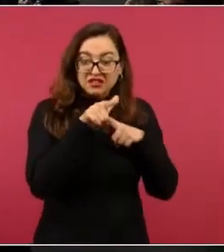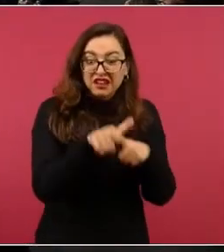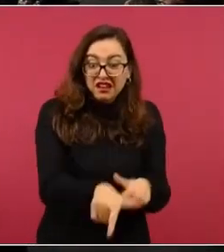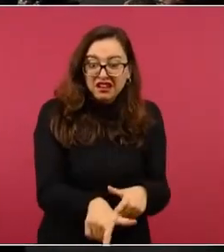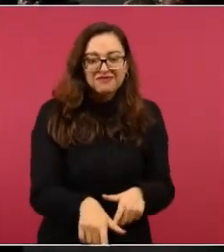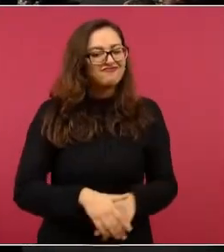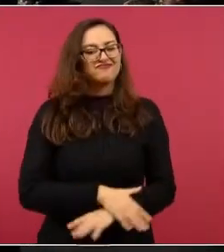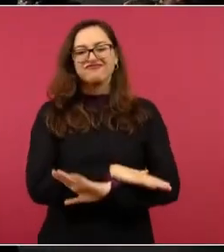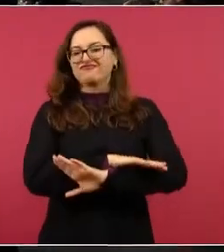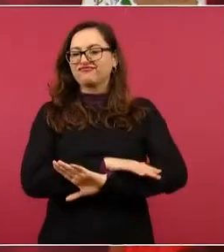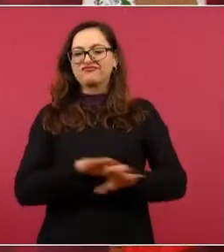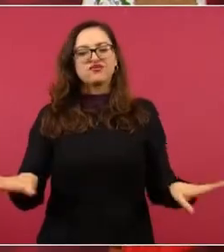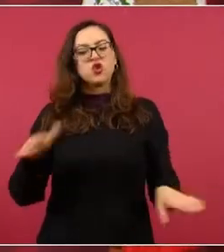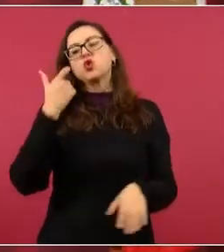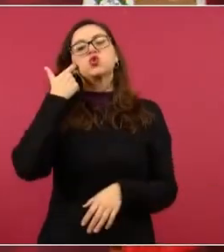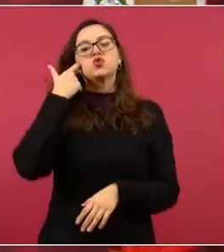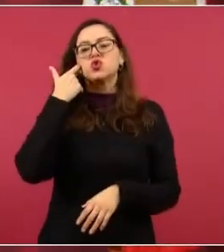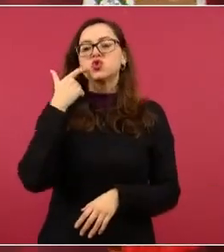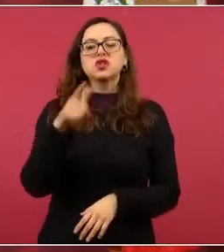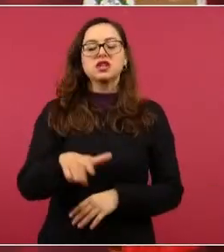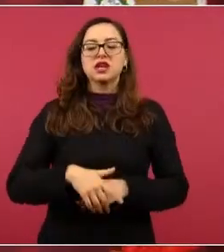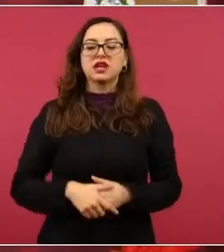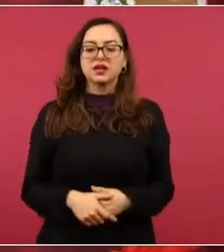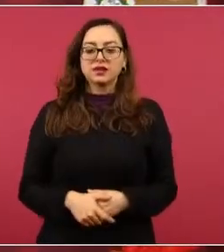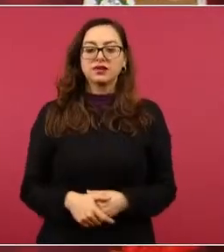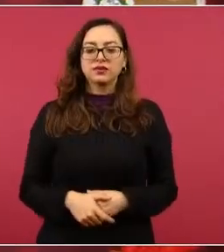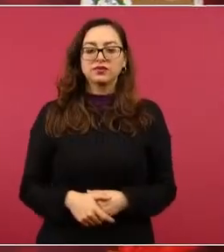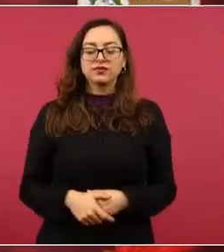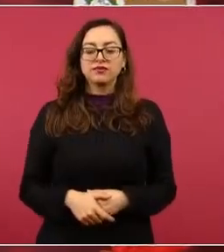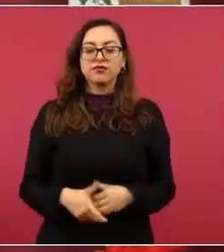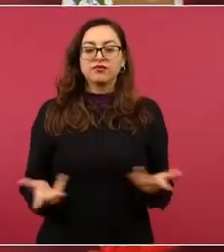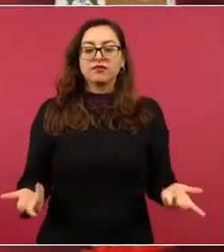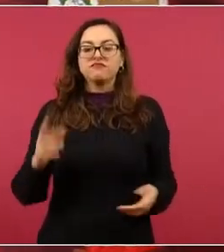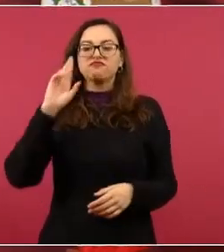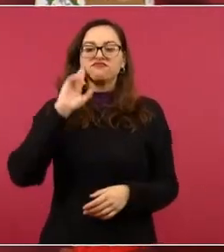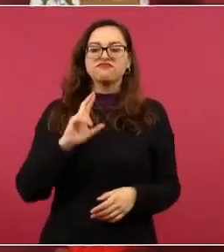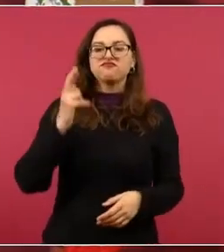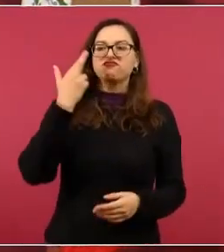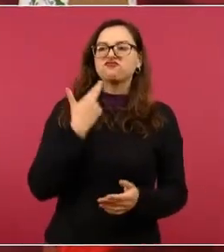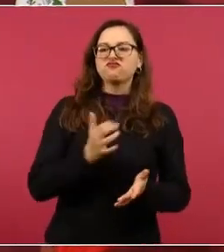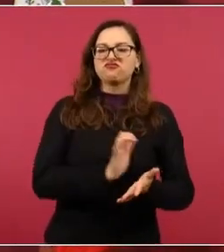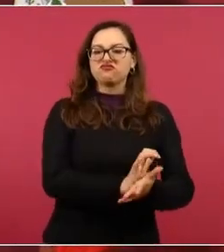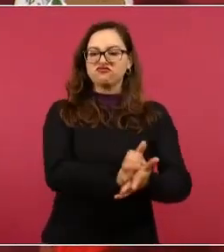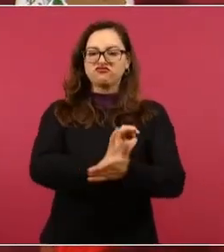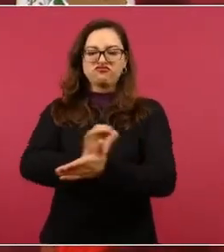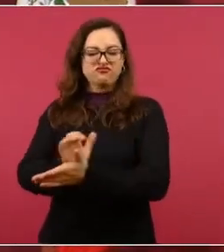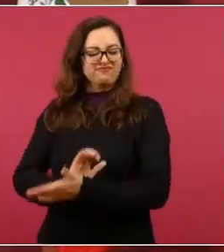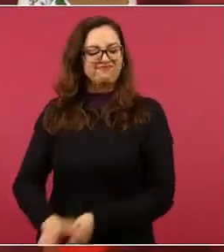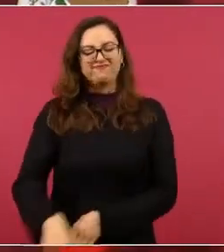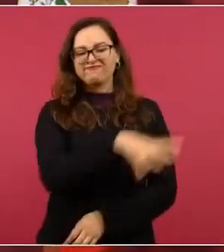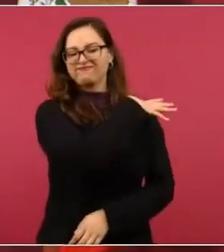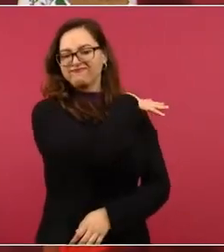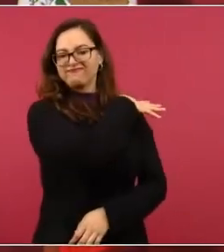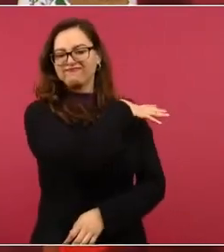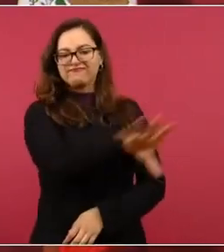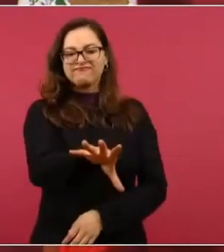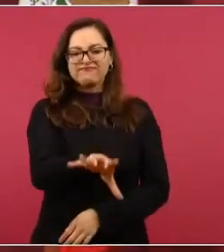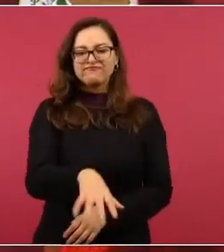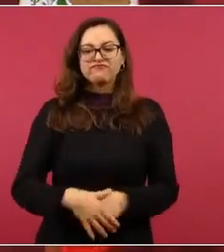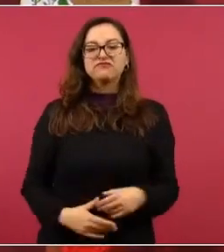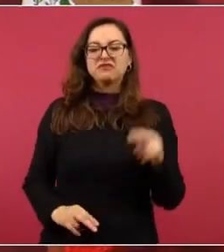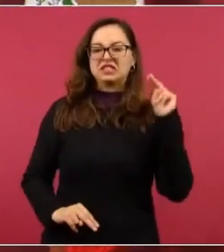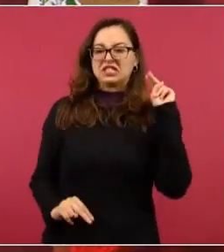porque no quiero el racismo, no quiero el